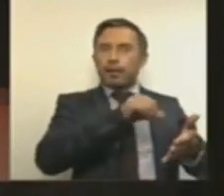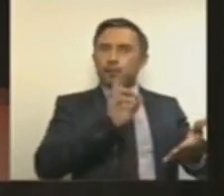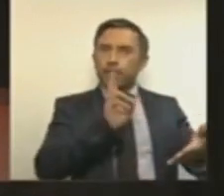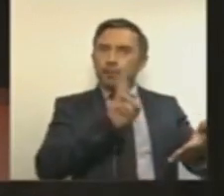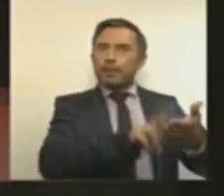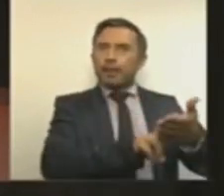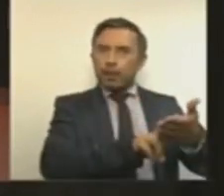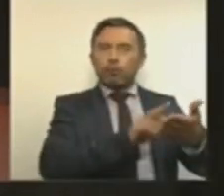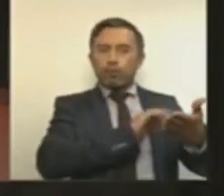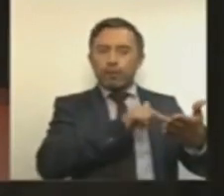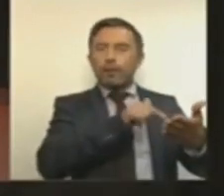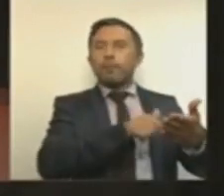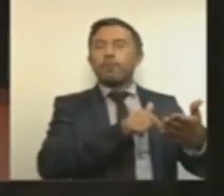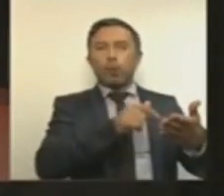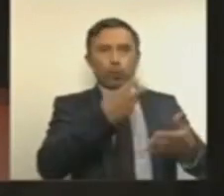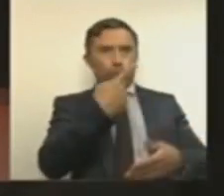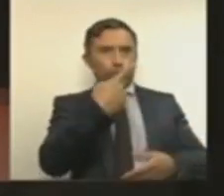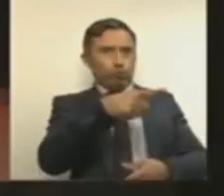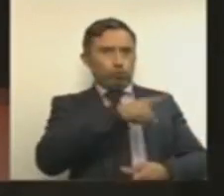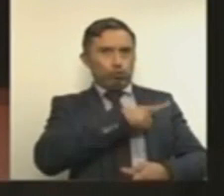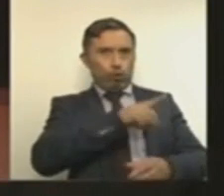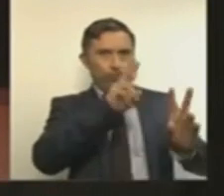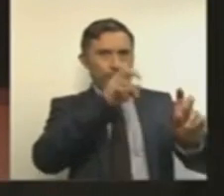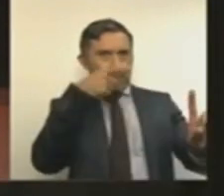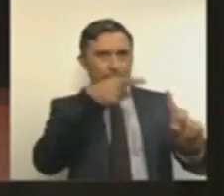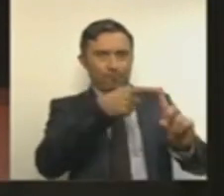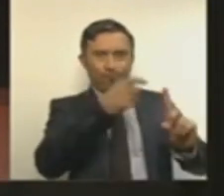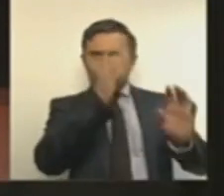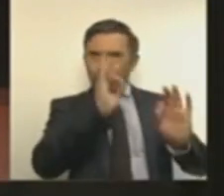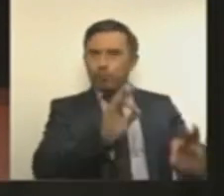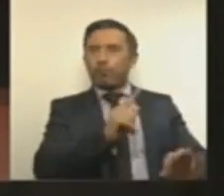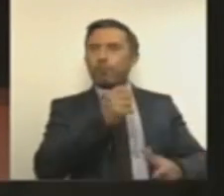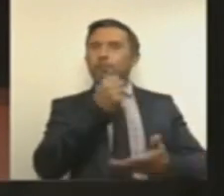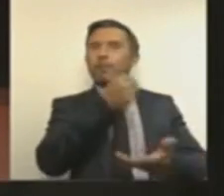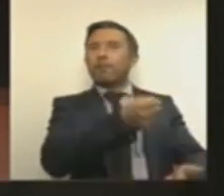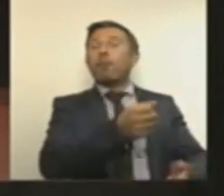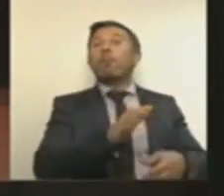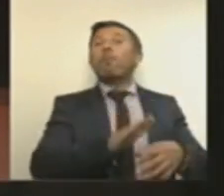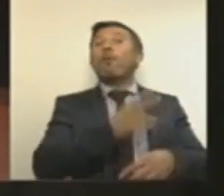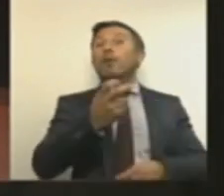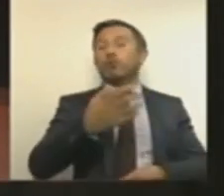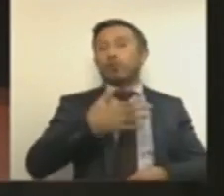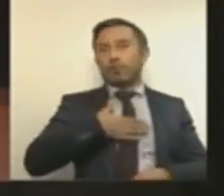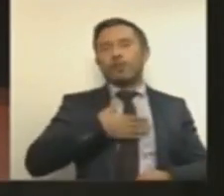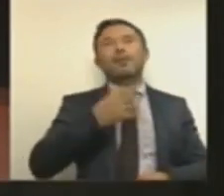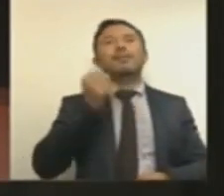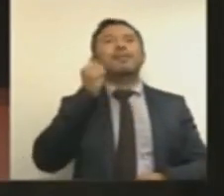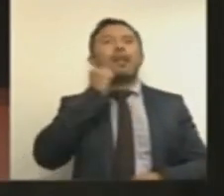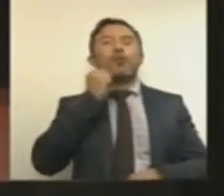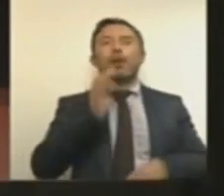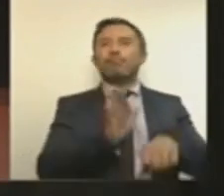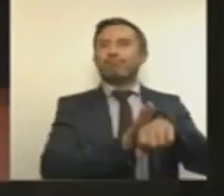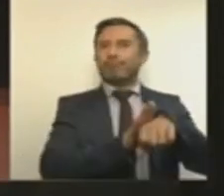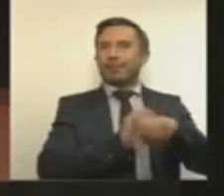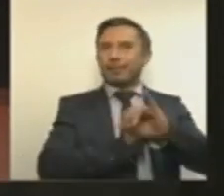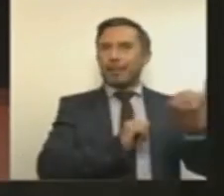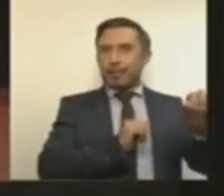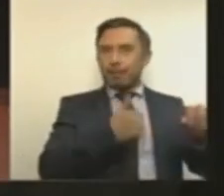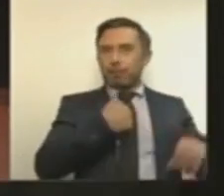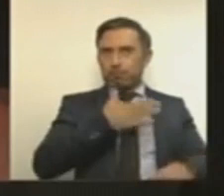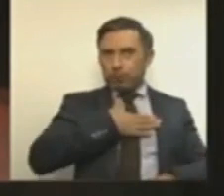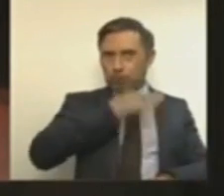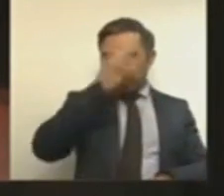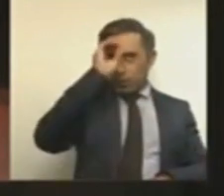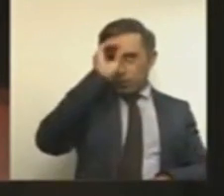y específico fin. Por ello, desde nuestro punto de vista y como senadora de izquierda, habiendo escuchado a un